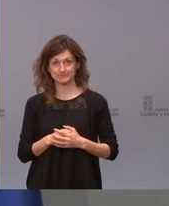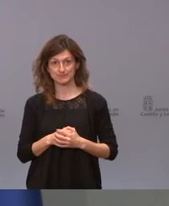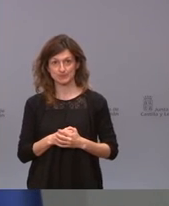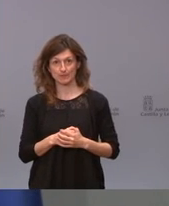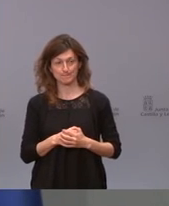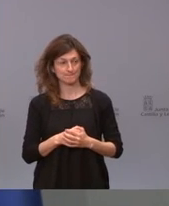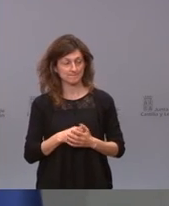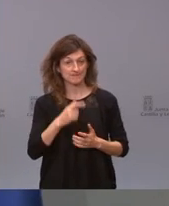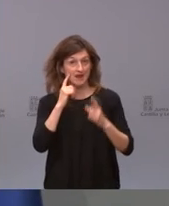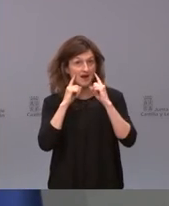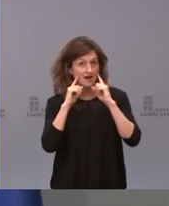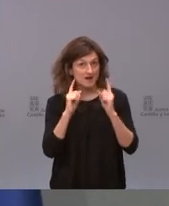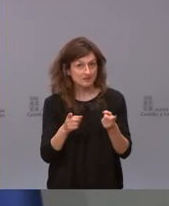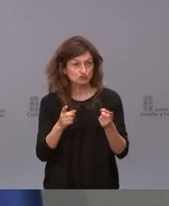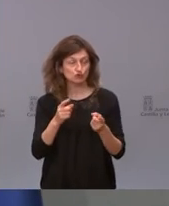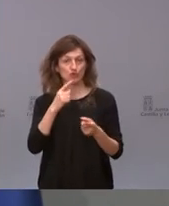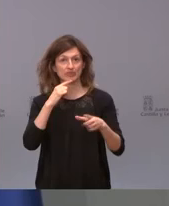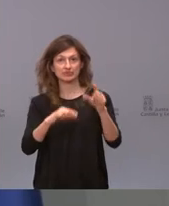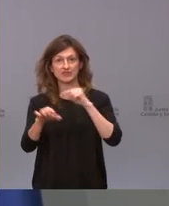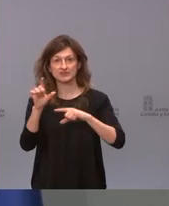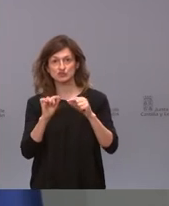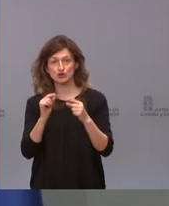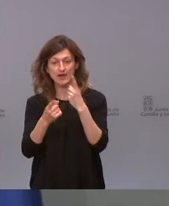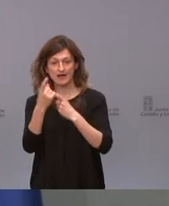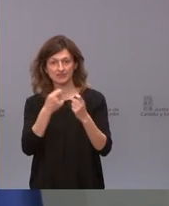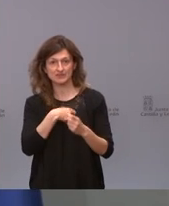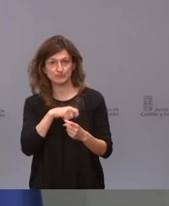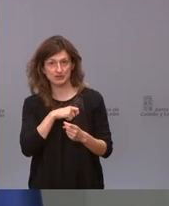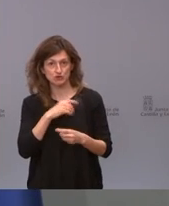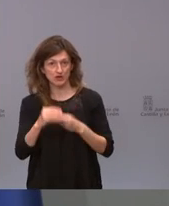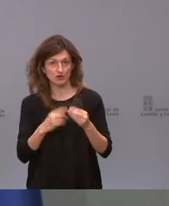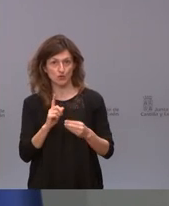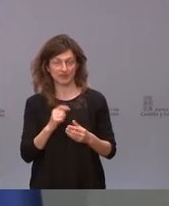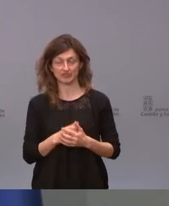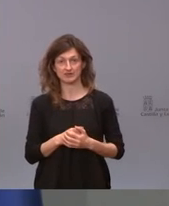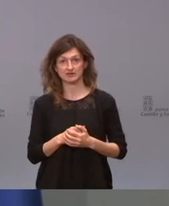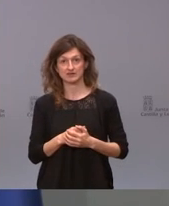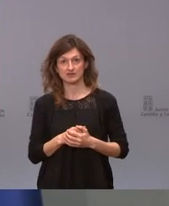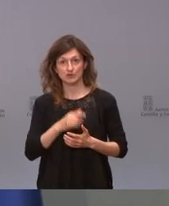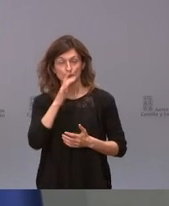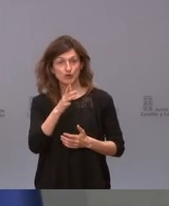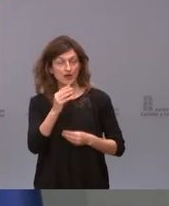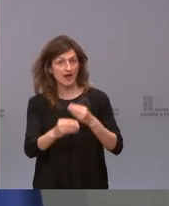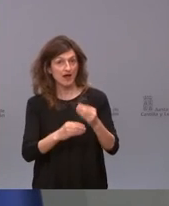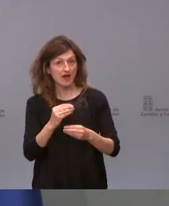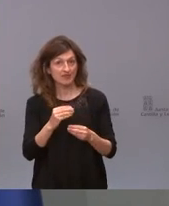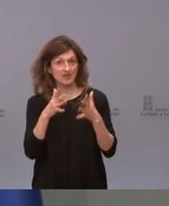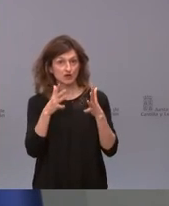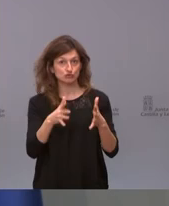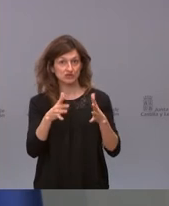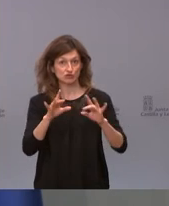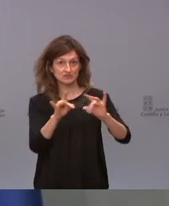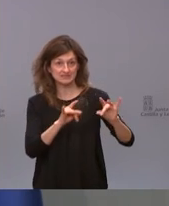y en este caso esta decisión no la toma la agencia española no se toma centralizadamente sino que se toma en el consejo